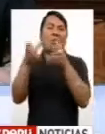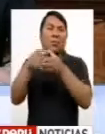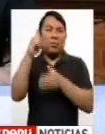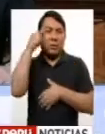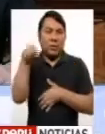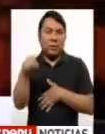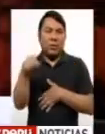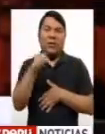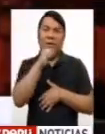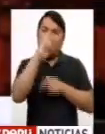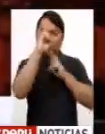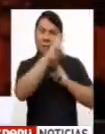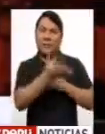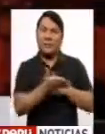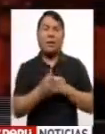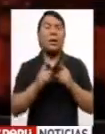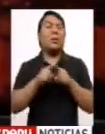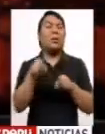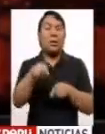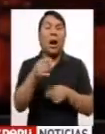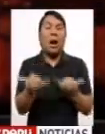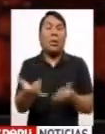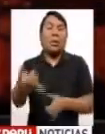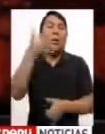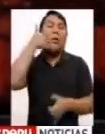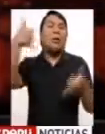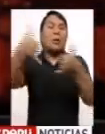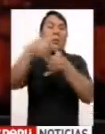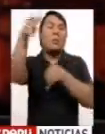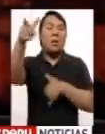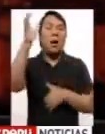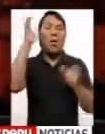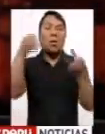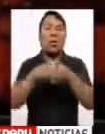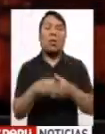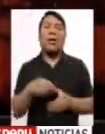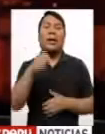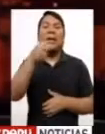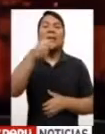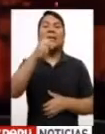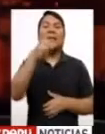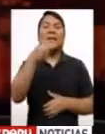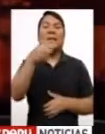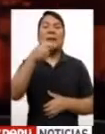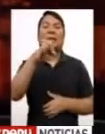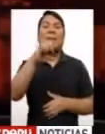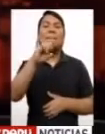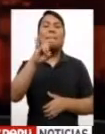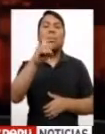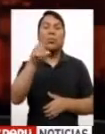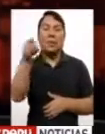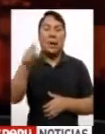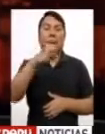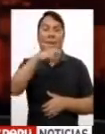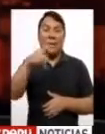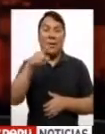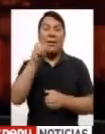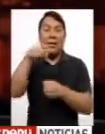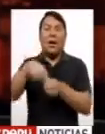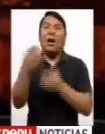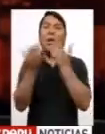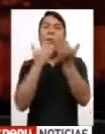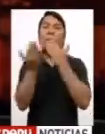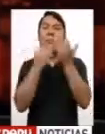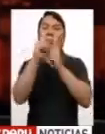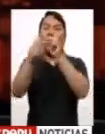En estos momentos vamos a comunicarnos con Juan Cheput, como sabemos, congresista de Perónos por el Cambio, para hablar sobre las reacciones luego